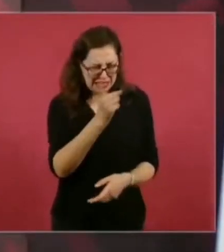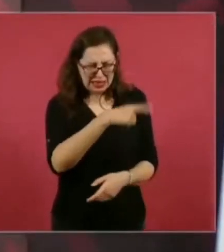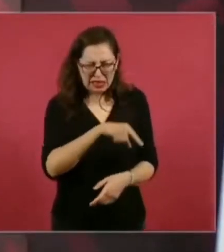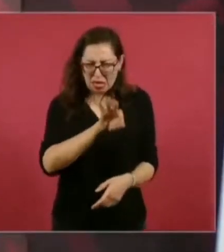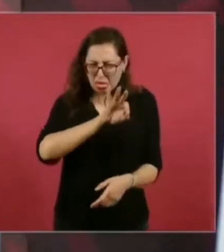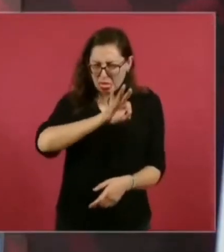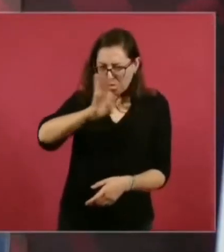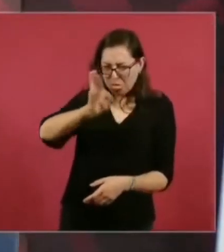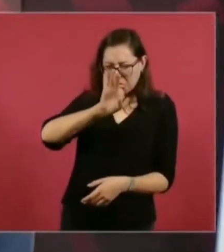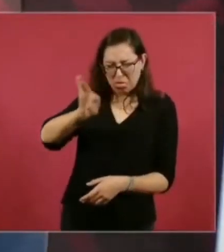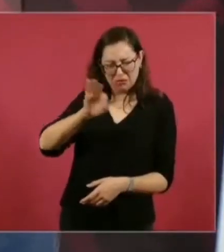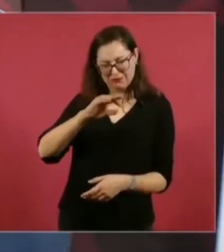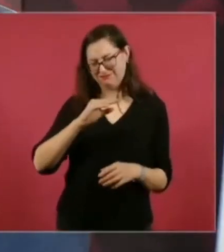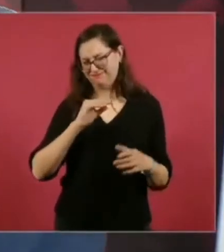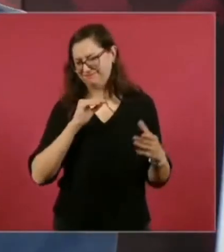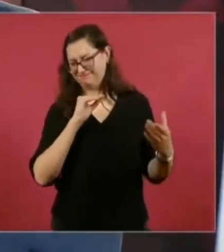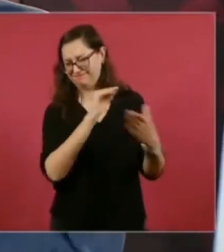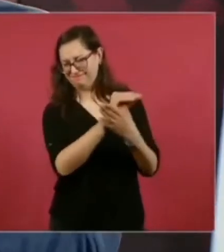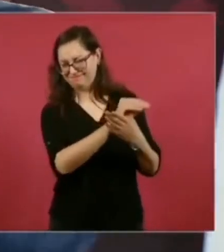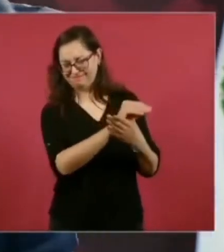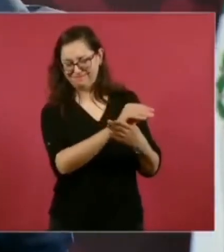Y hay otra realidad,